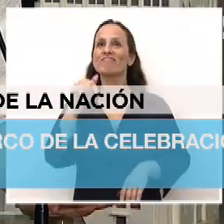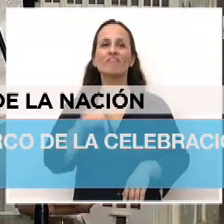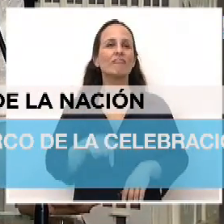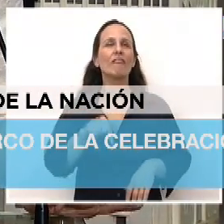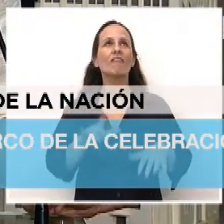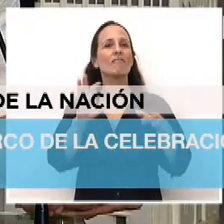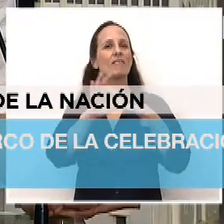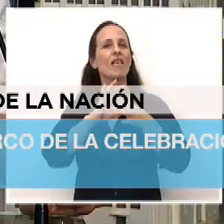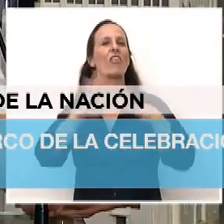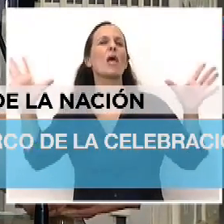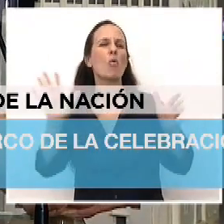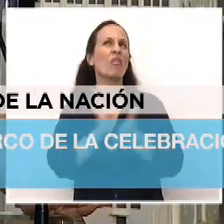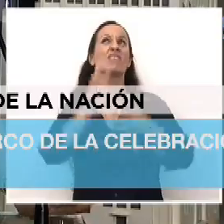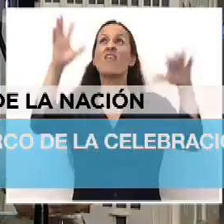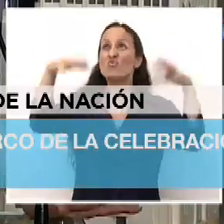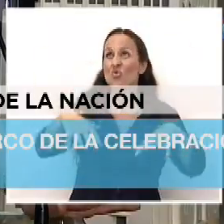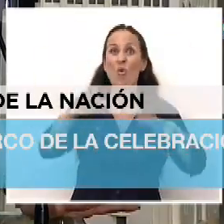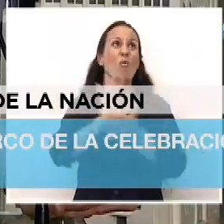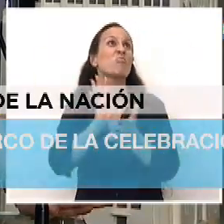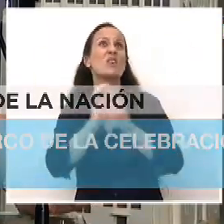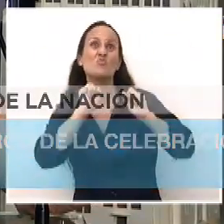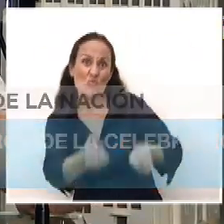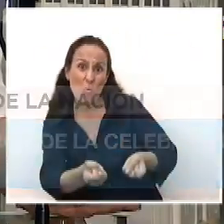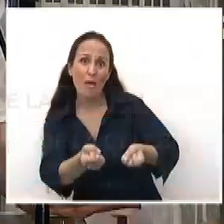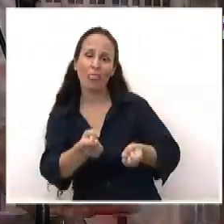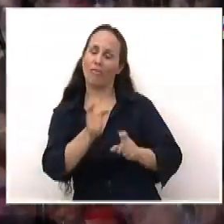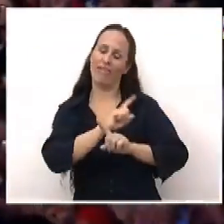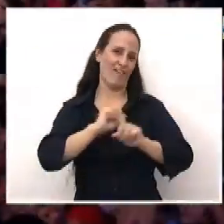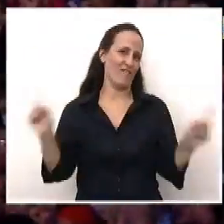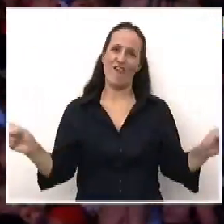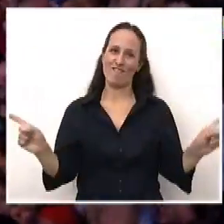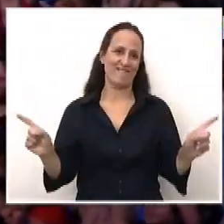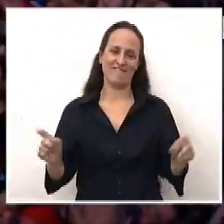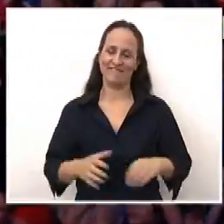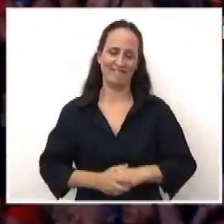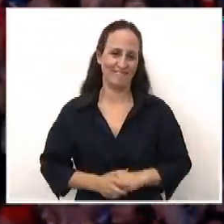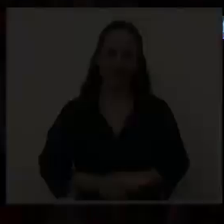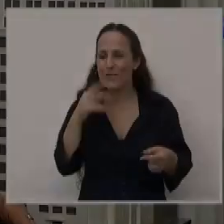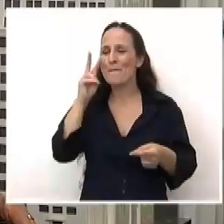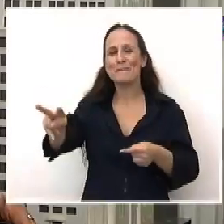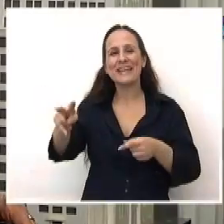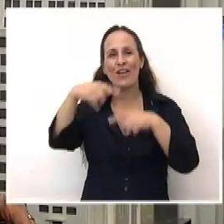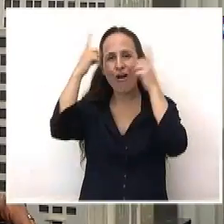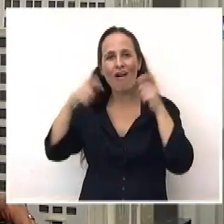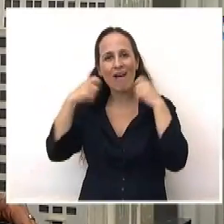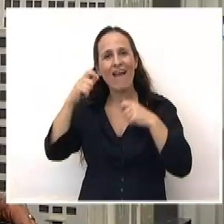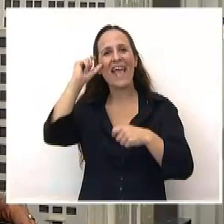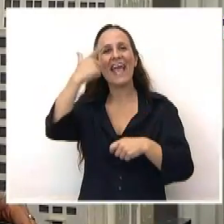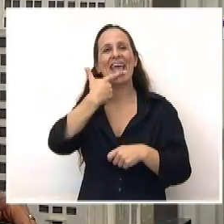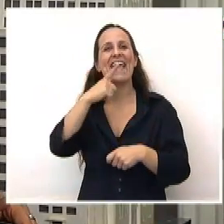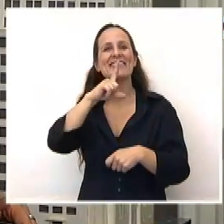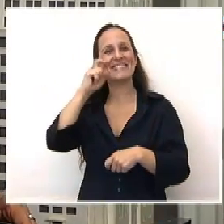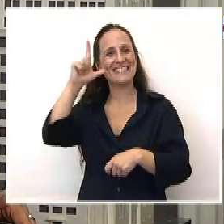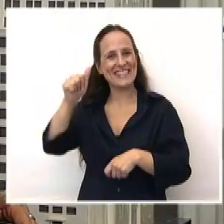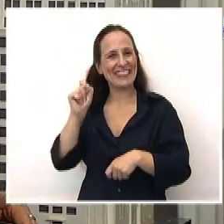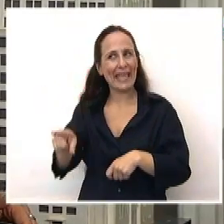suspende por mal tiempo. Así que, acá estamos. Somos el proyecto de la